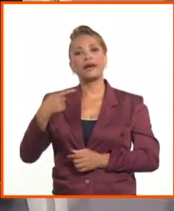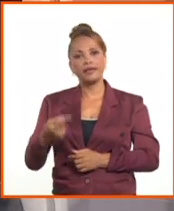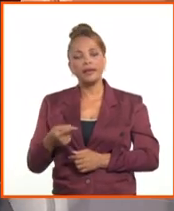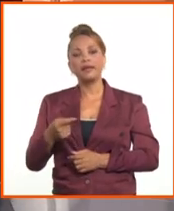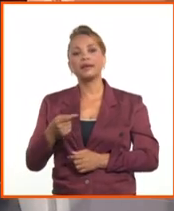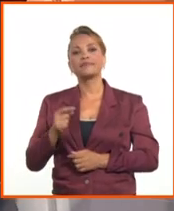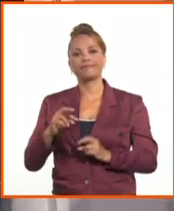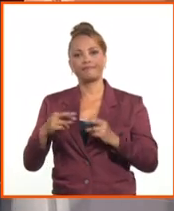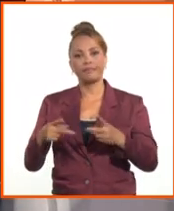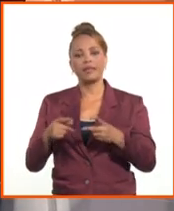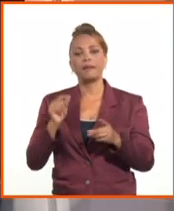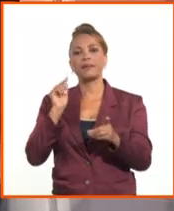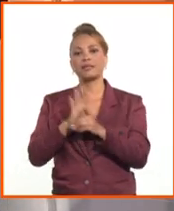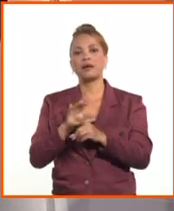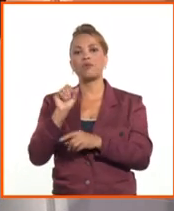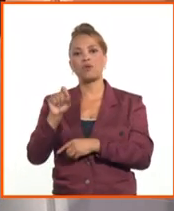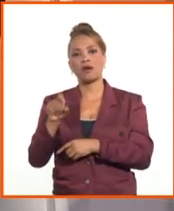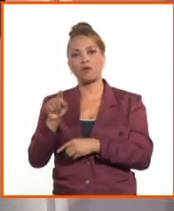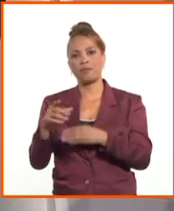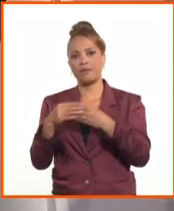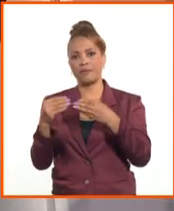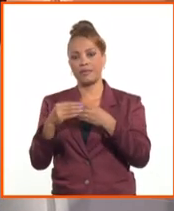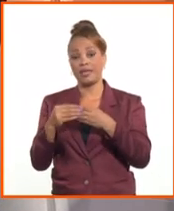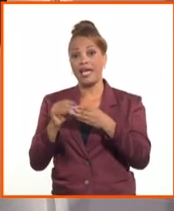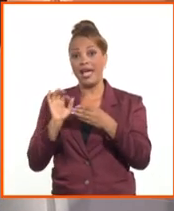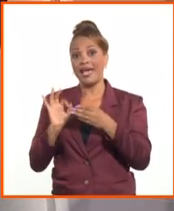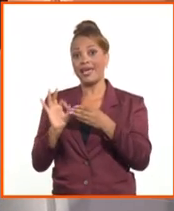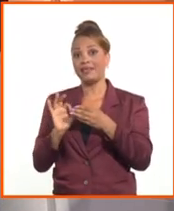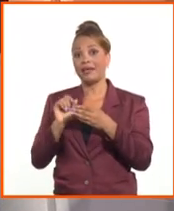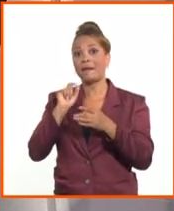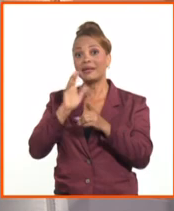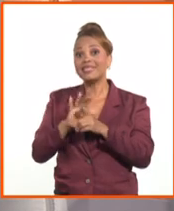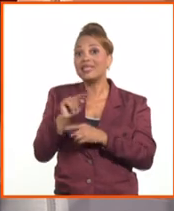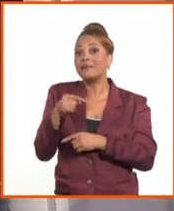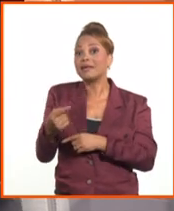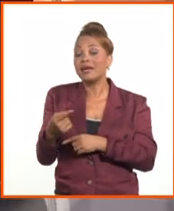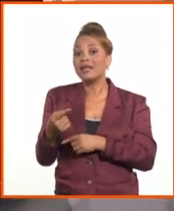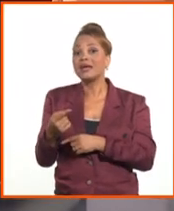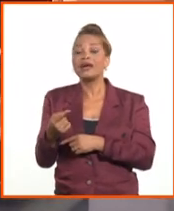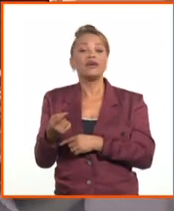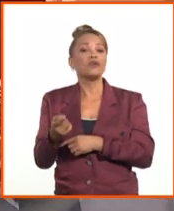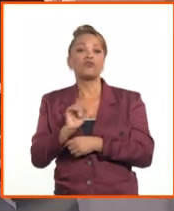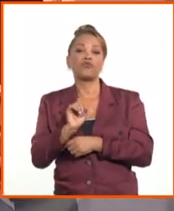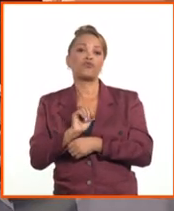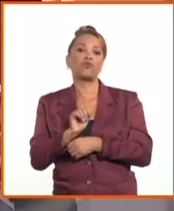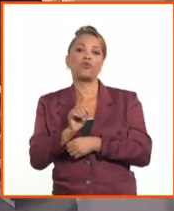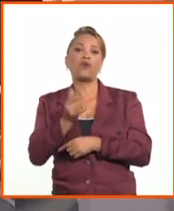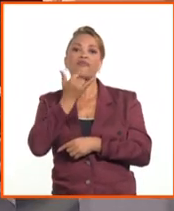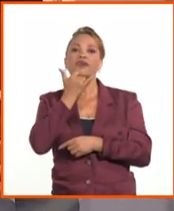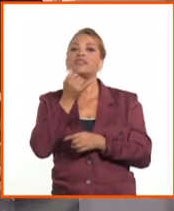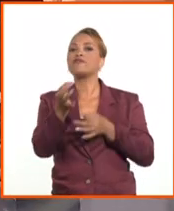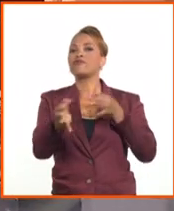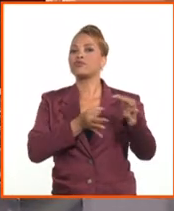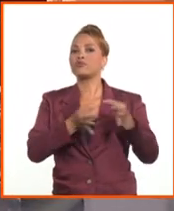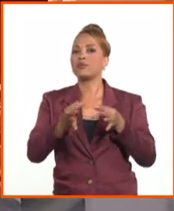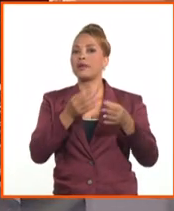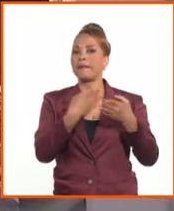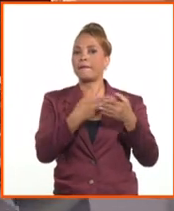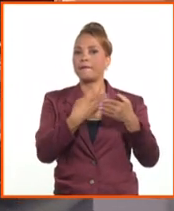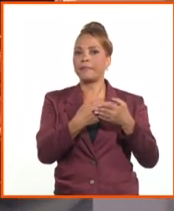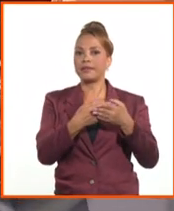compra, este paso que estamos dando a partir de mañana no tiene incidencia alguna en el funcionamiento del sector empresarial,